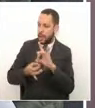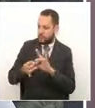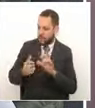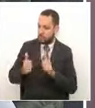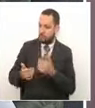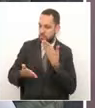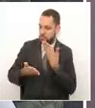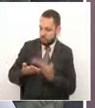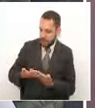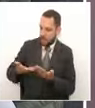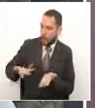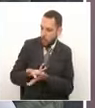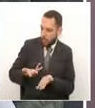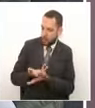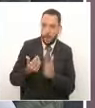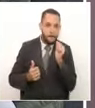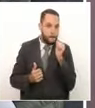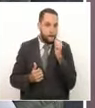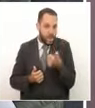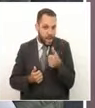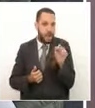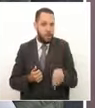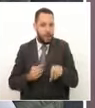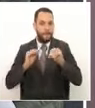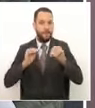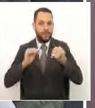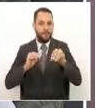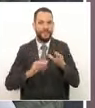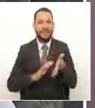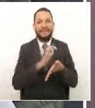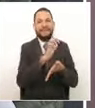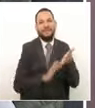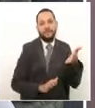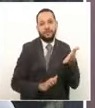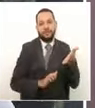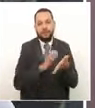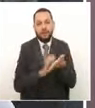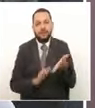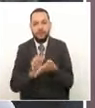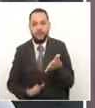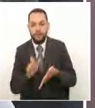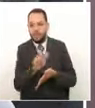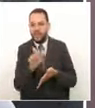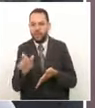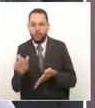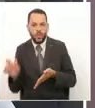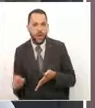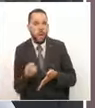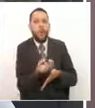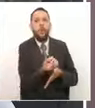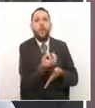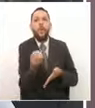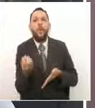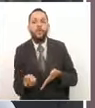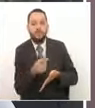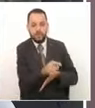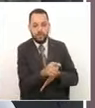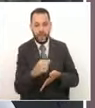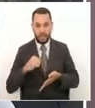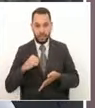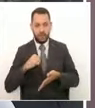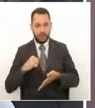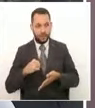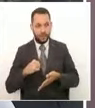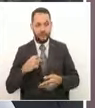que desde mañana podríamos sacar ese dato en el boletín, porque él tiene razón, en este momento Rizaralda